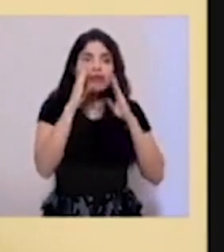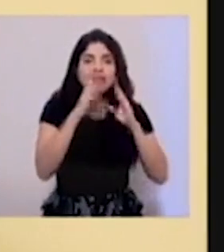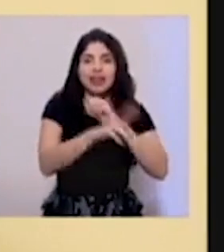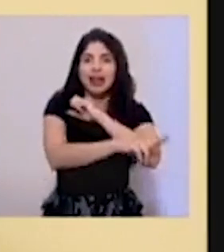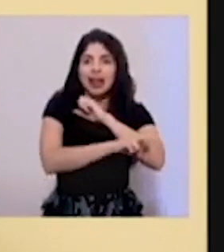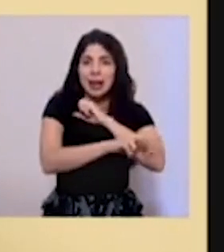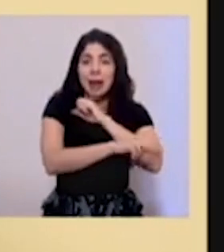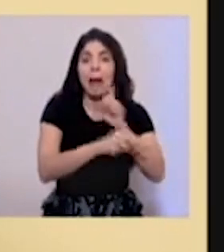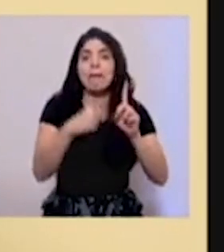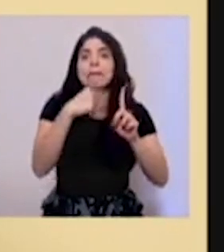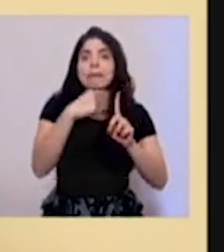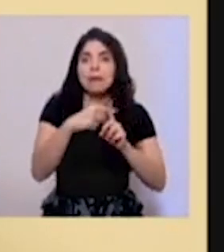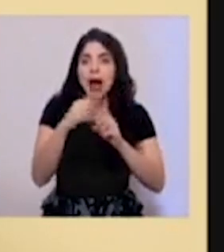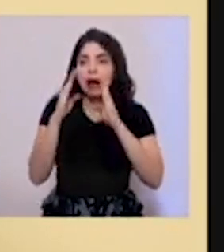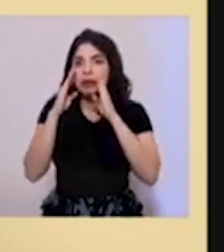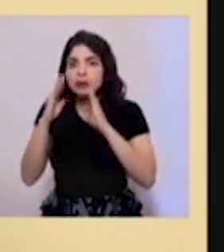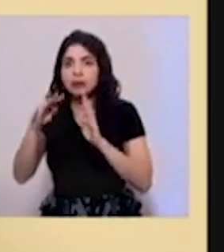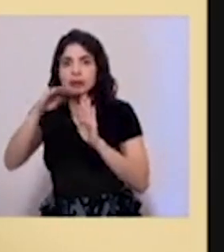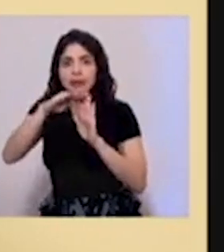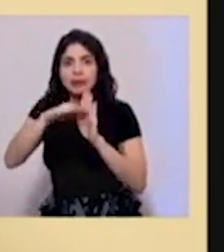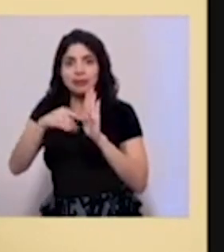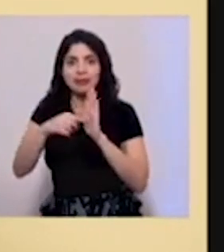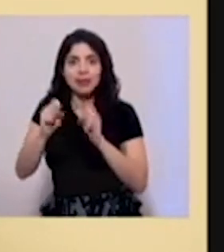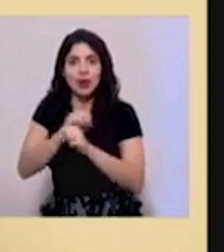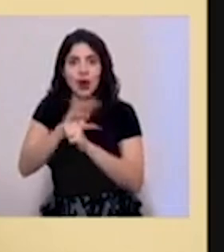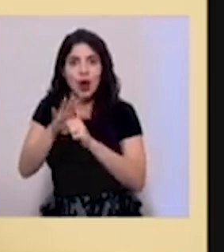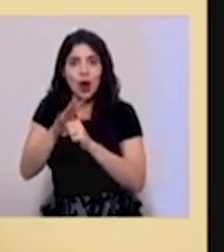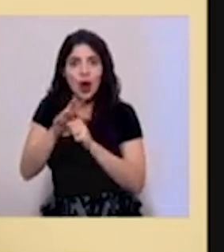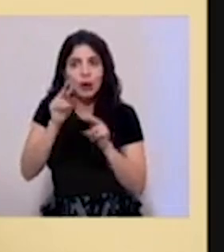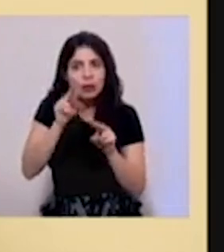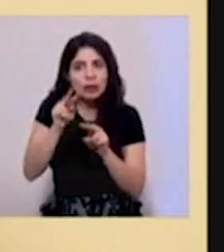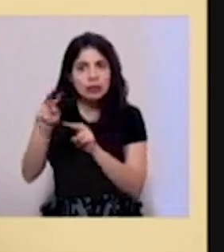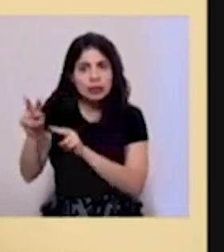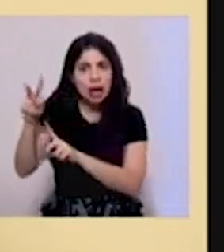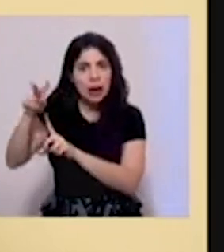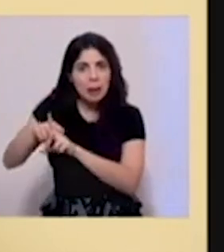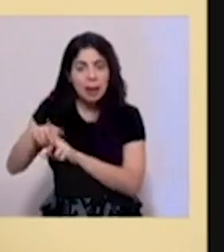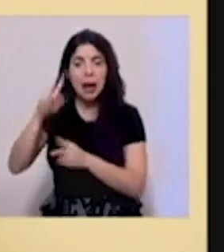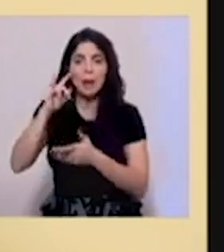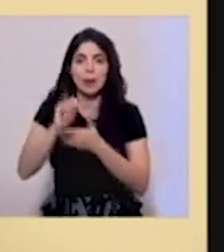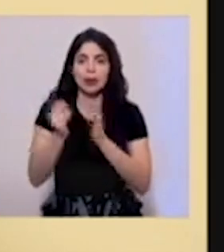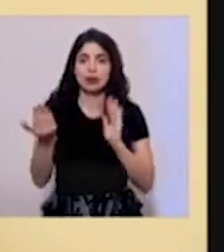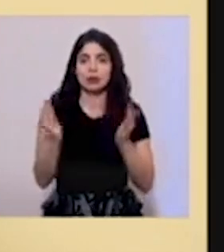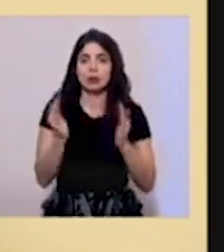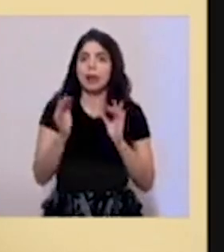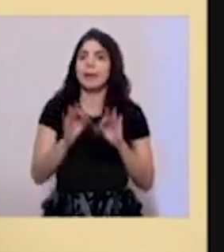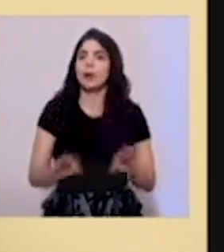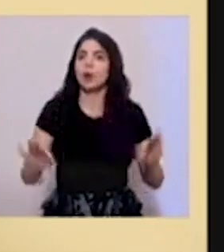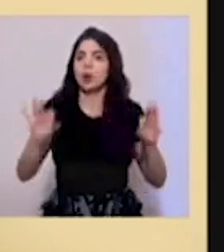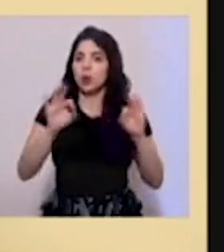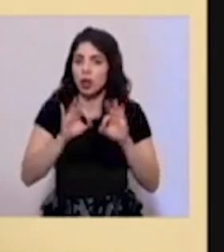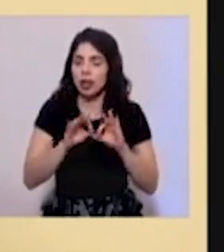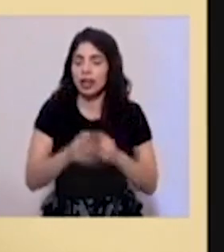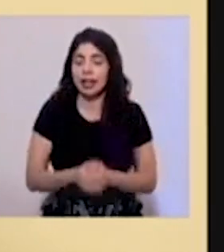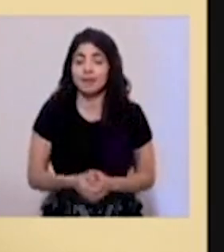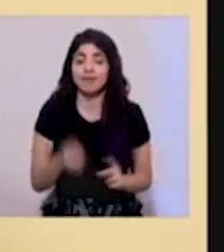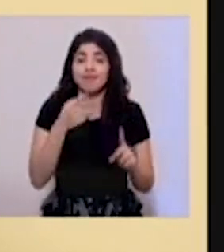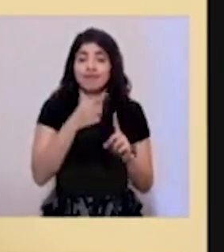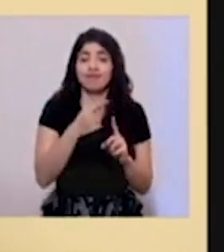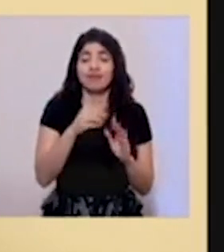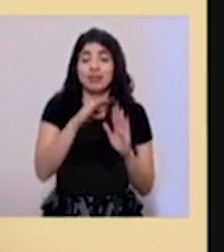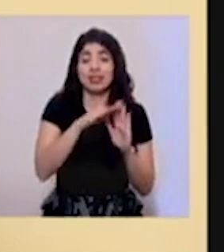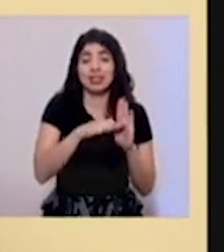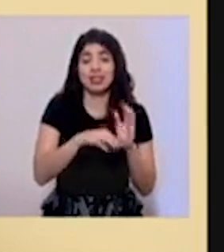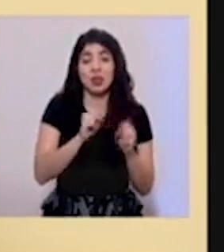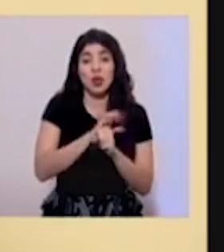ordinaria, tiene que atender este tema de las medidas COVID y por eso es importante hacer esta comparación. En lo que tiene que ver con incumplimiento de